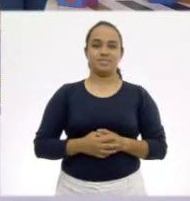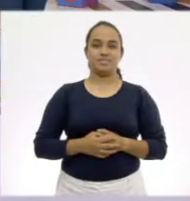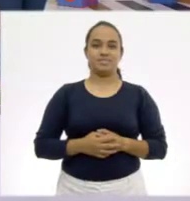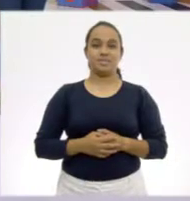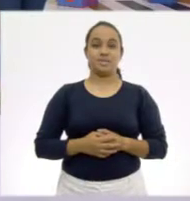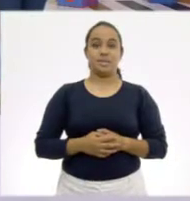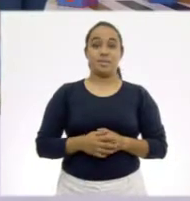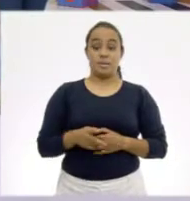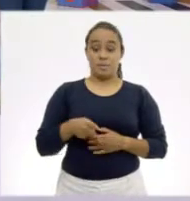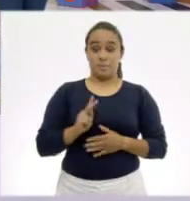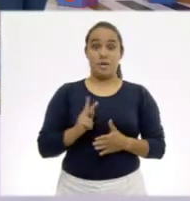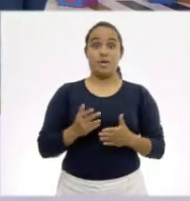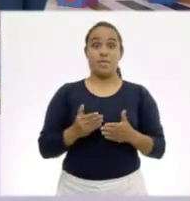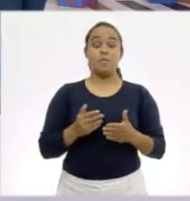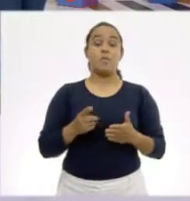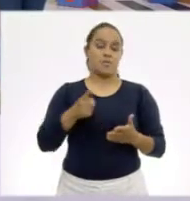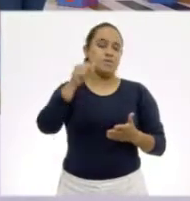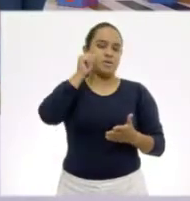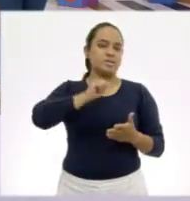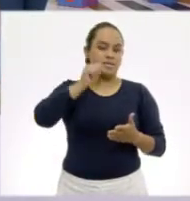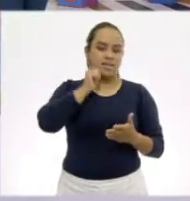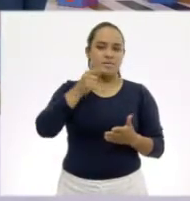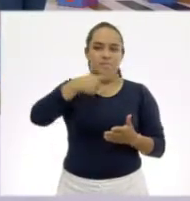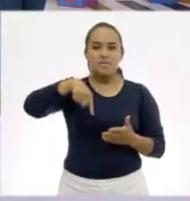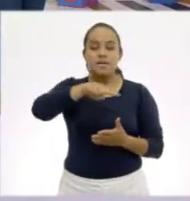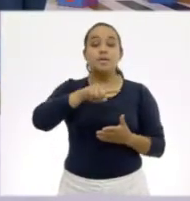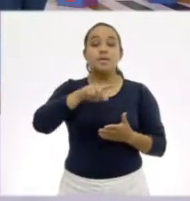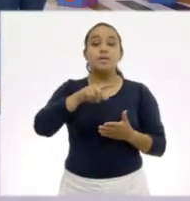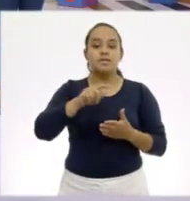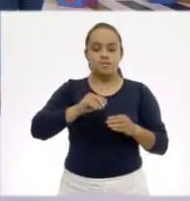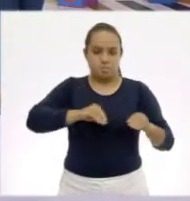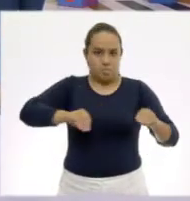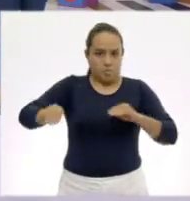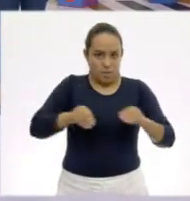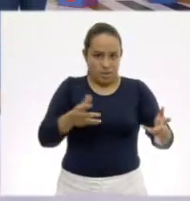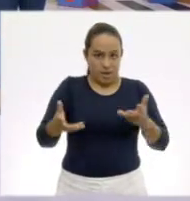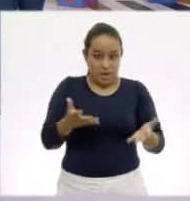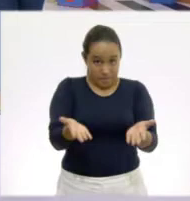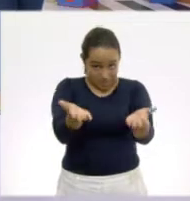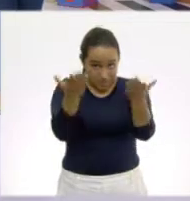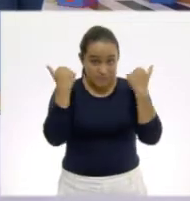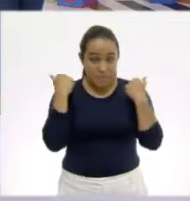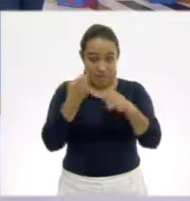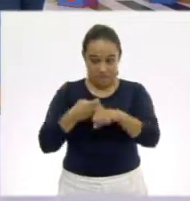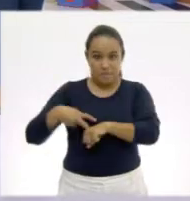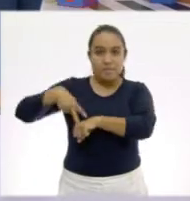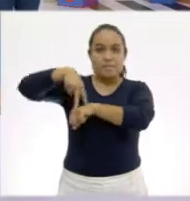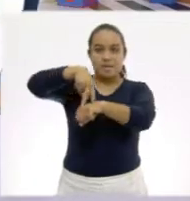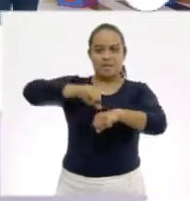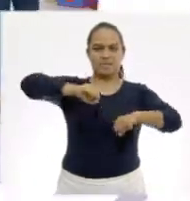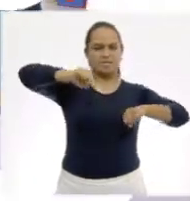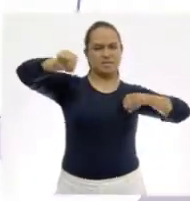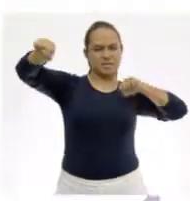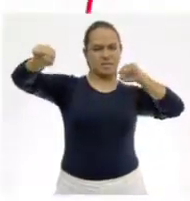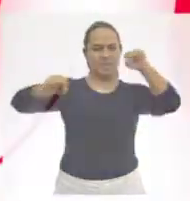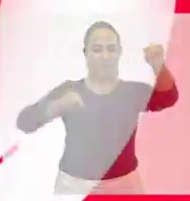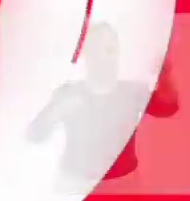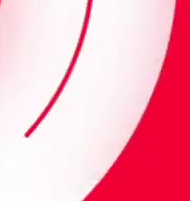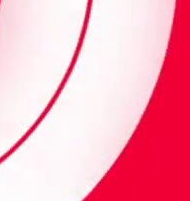Y ahora sí, como siempre, ha llegado el momento de movernos. Levántate de donde estás y estírate.